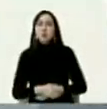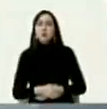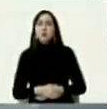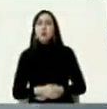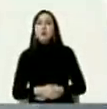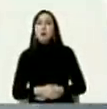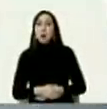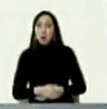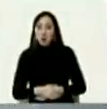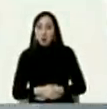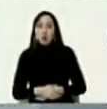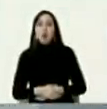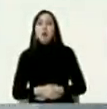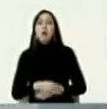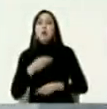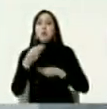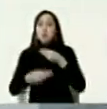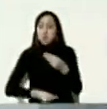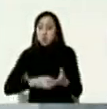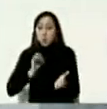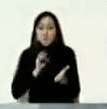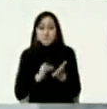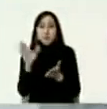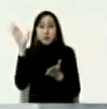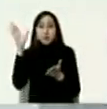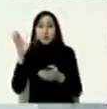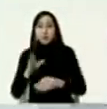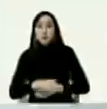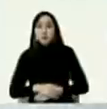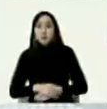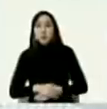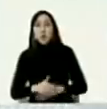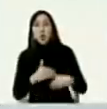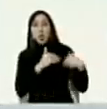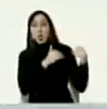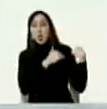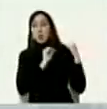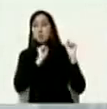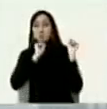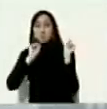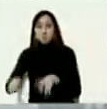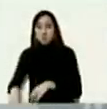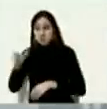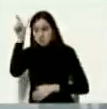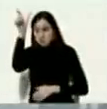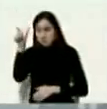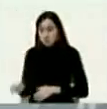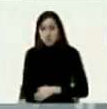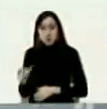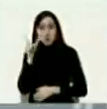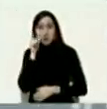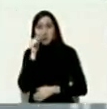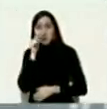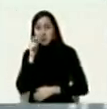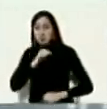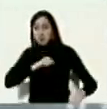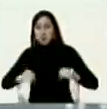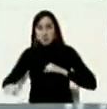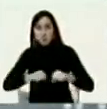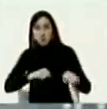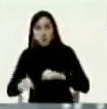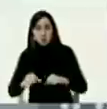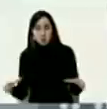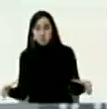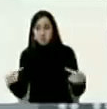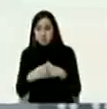expulsar suspender de su cargo de coordinador general de la mesa de la unidad democrática